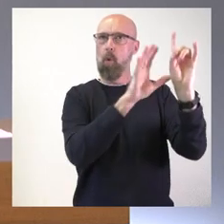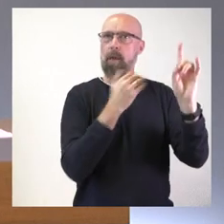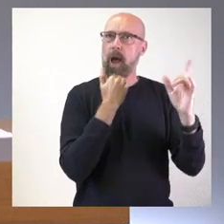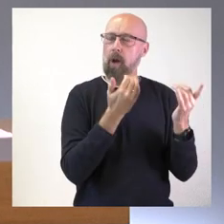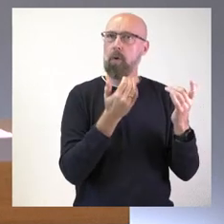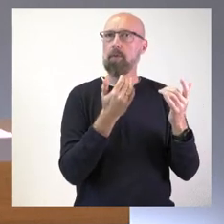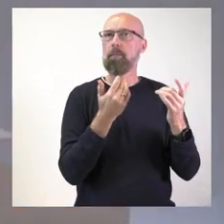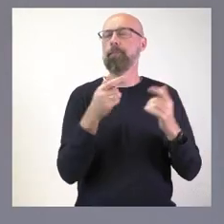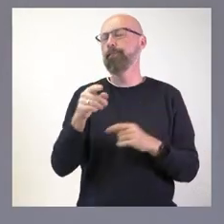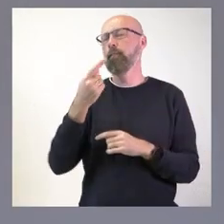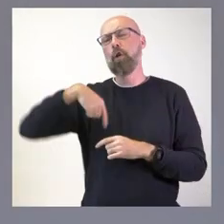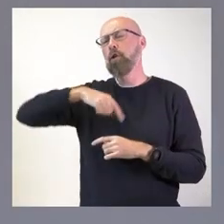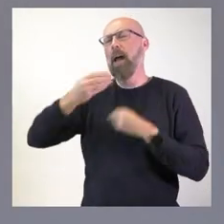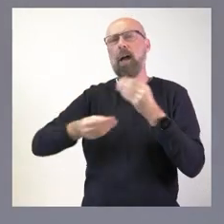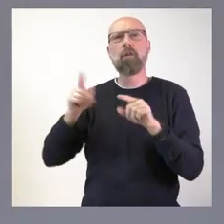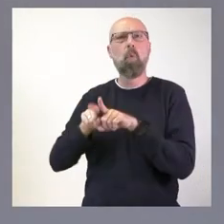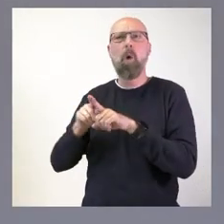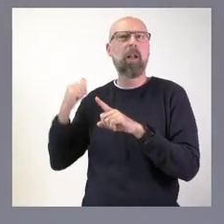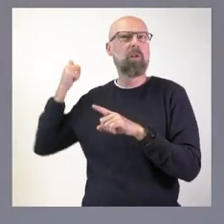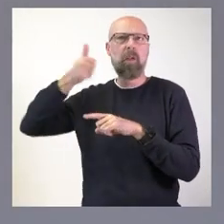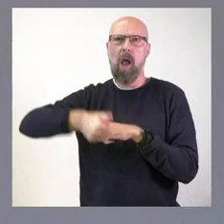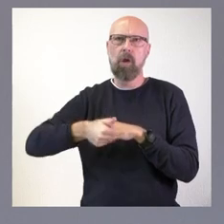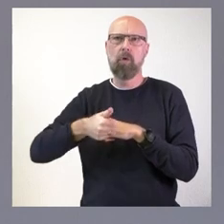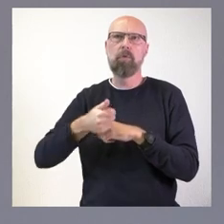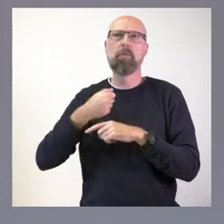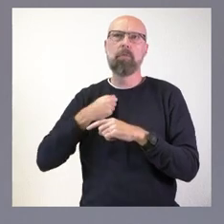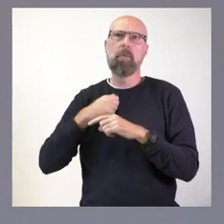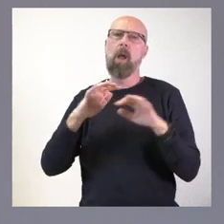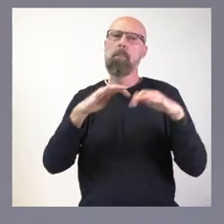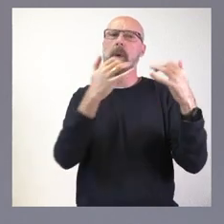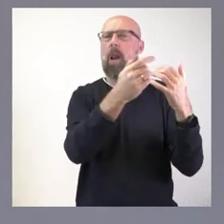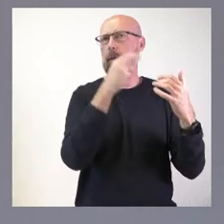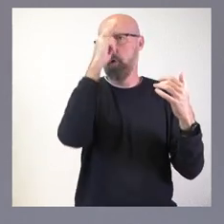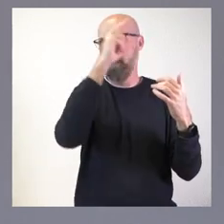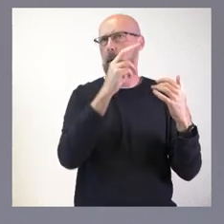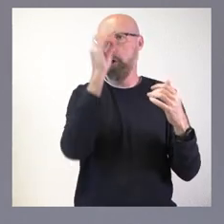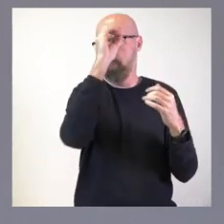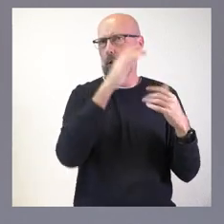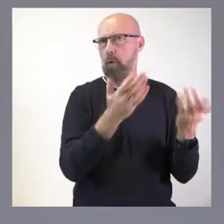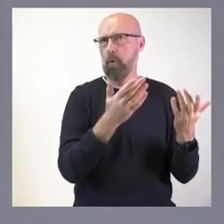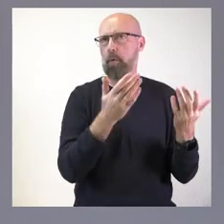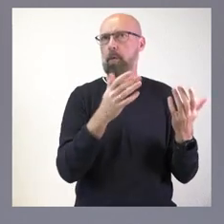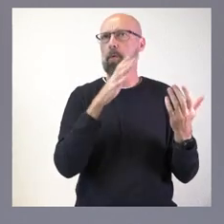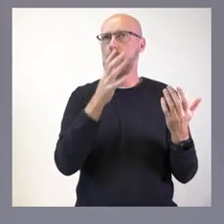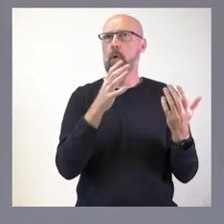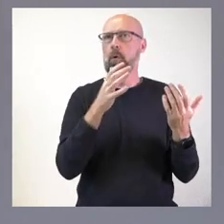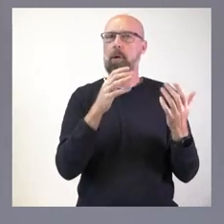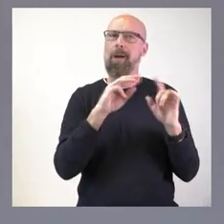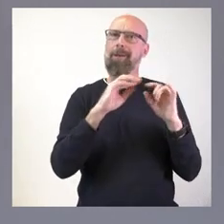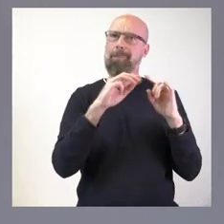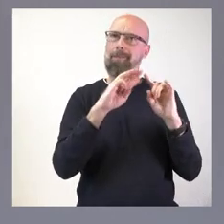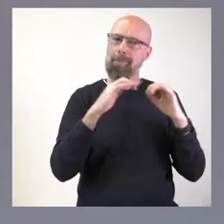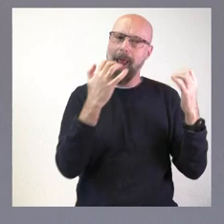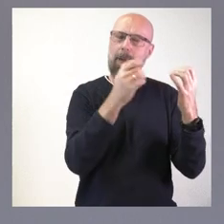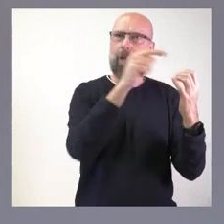soliditud. Respetamos la posición del Parlamento. Como hemos dicho en alguna ocasión, el Parlamento es el que controla a la Junta, no al revés. Nosotros, como